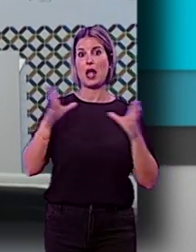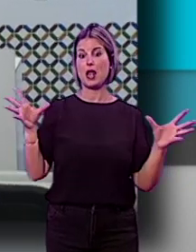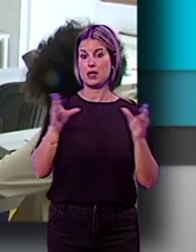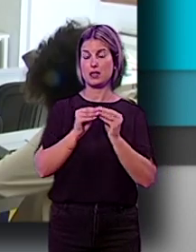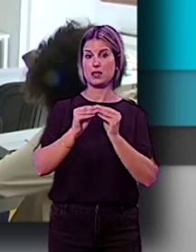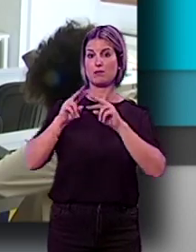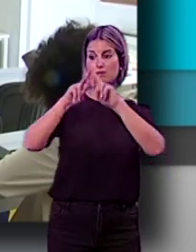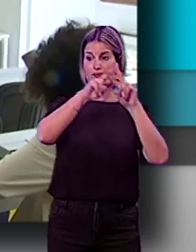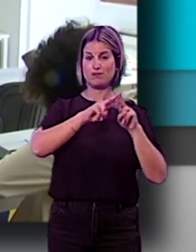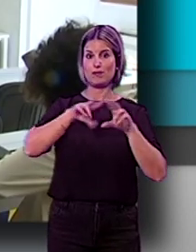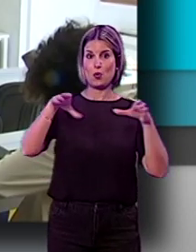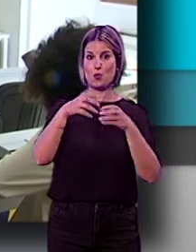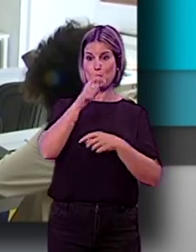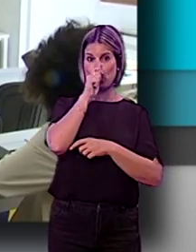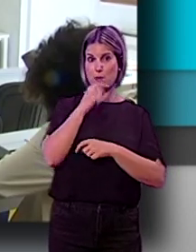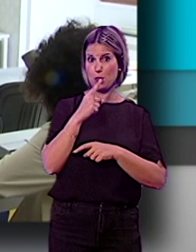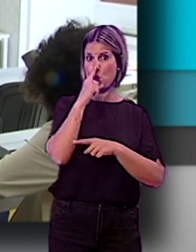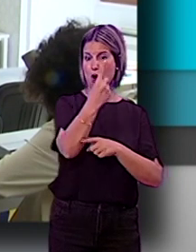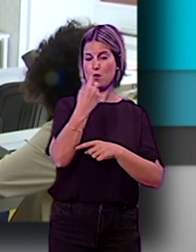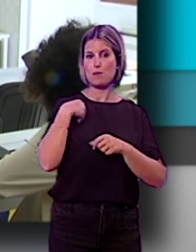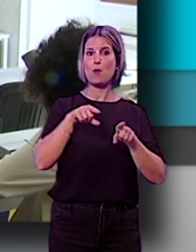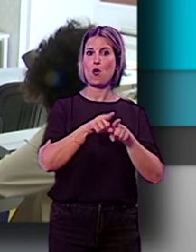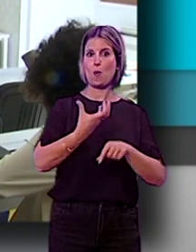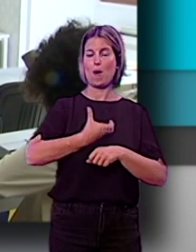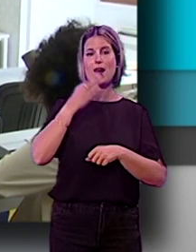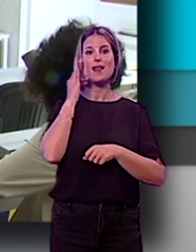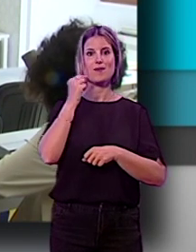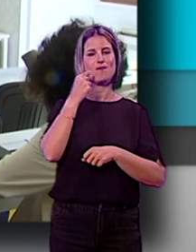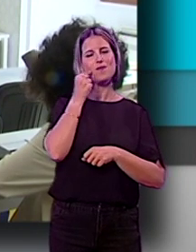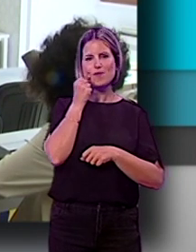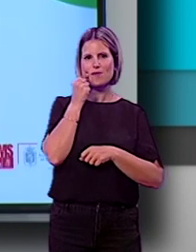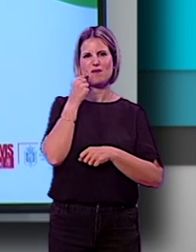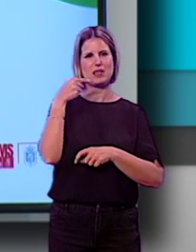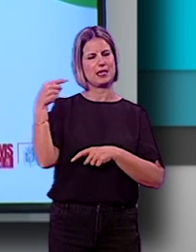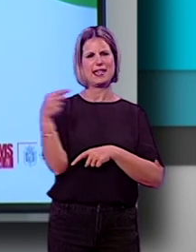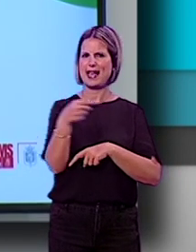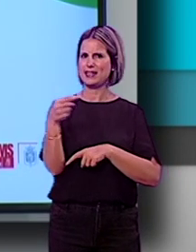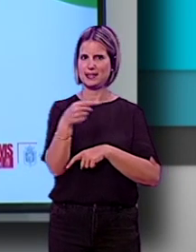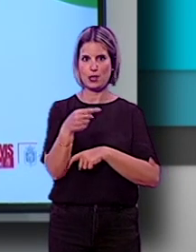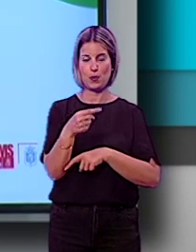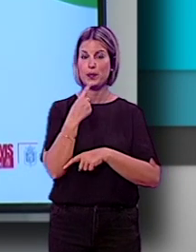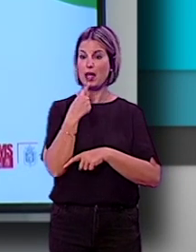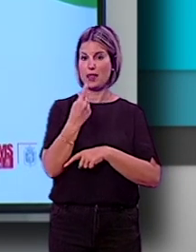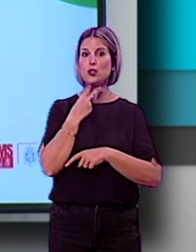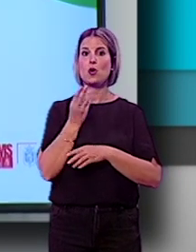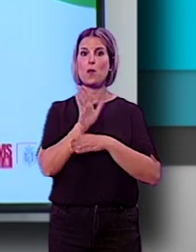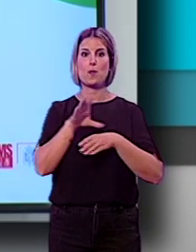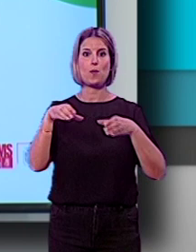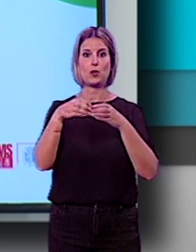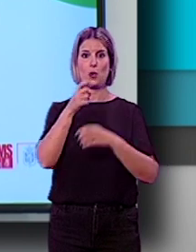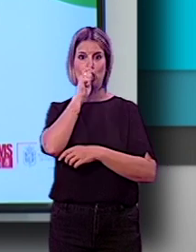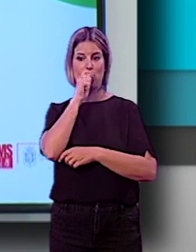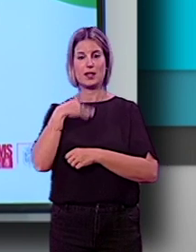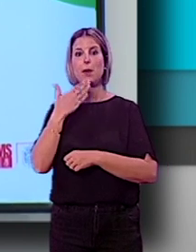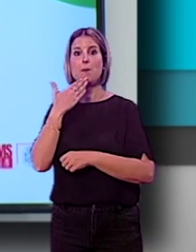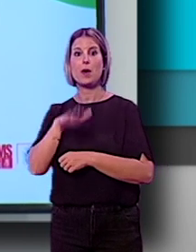el Grupo Municipal Socialista del primer año como alcaldesa de Marifrán Carazo no ha podido ser más negativo. Según ha indicado el portavoz socialista Paco